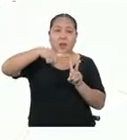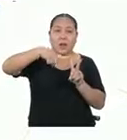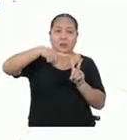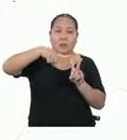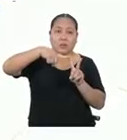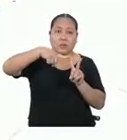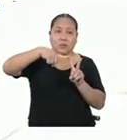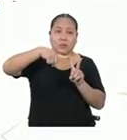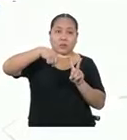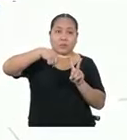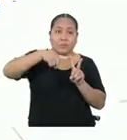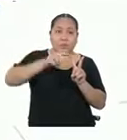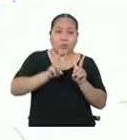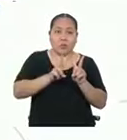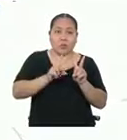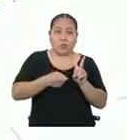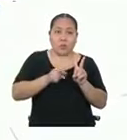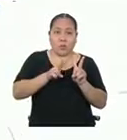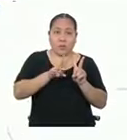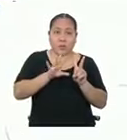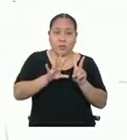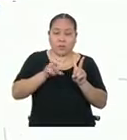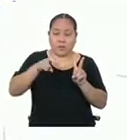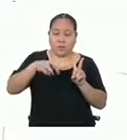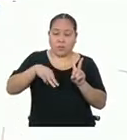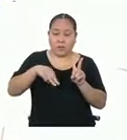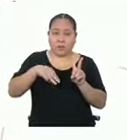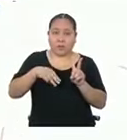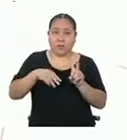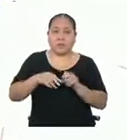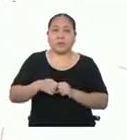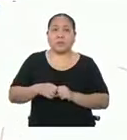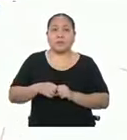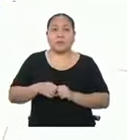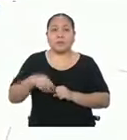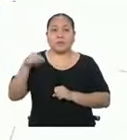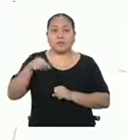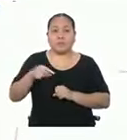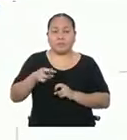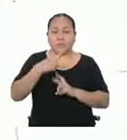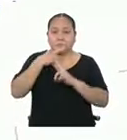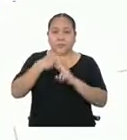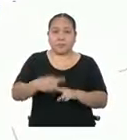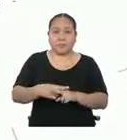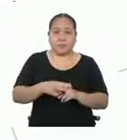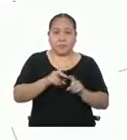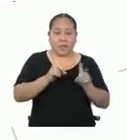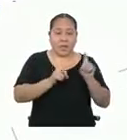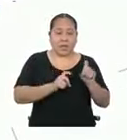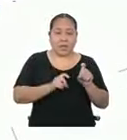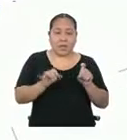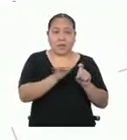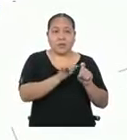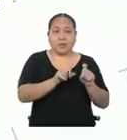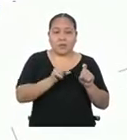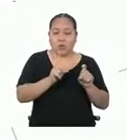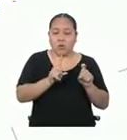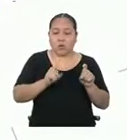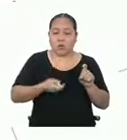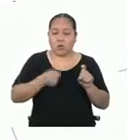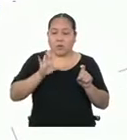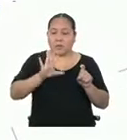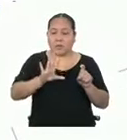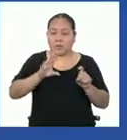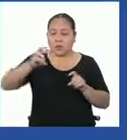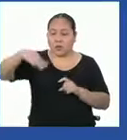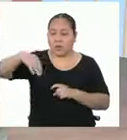cuadrada de dos coma veinticinco metros cuadrados. Efectuando la operación, resulta que x es igual a uno coma